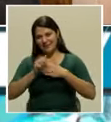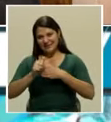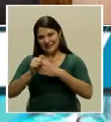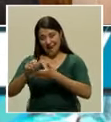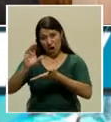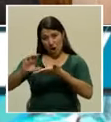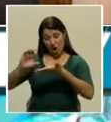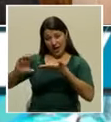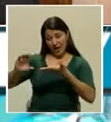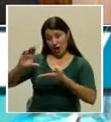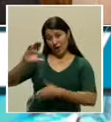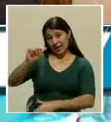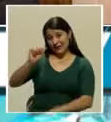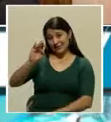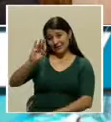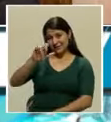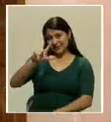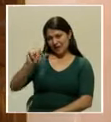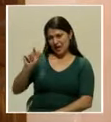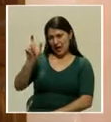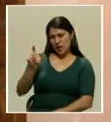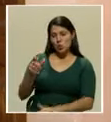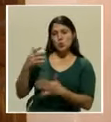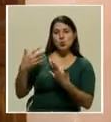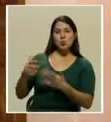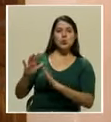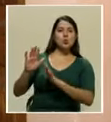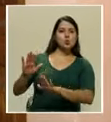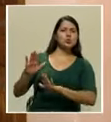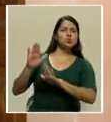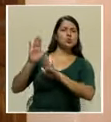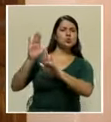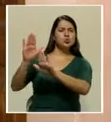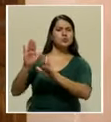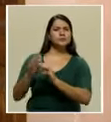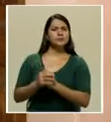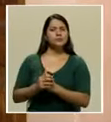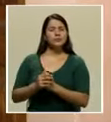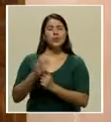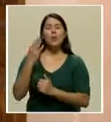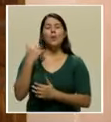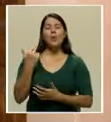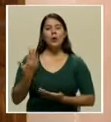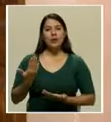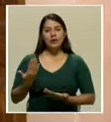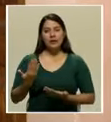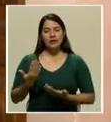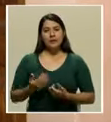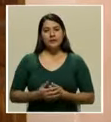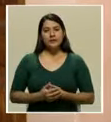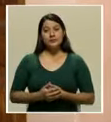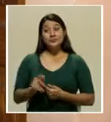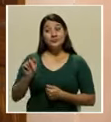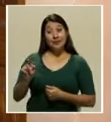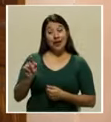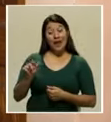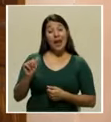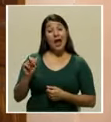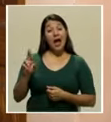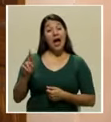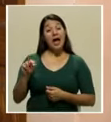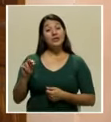La de un titán. ¿Por qué? Porque don Arnoldo